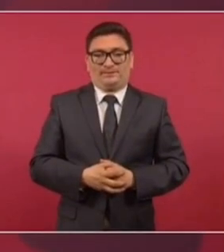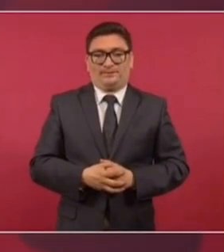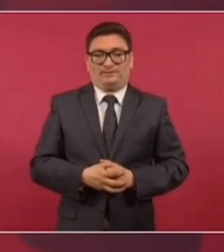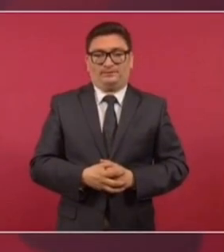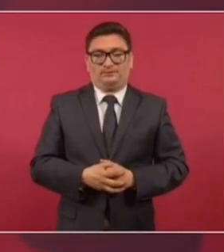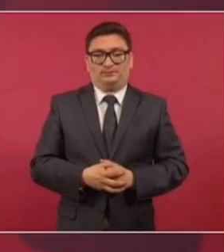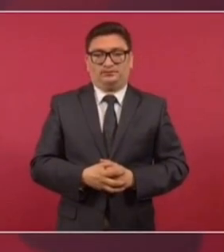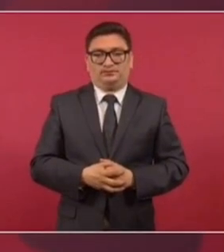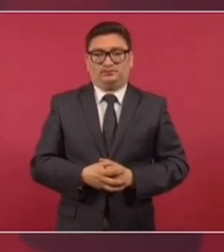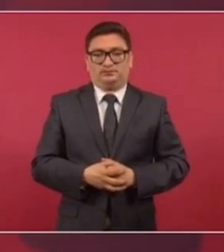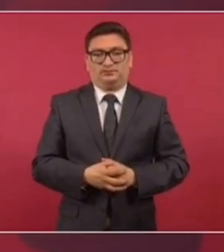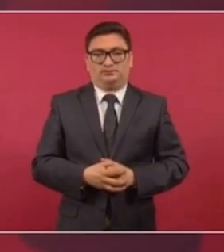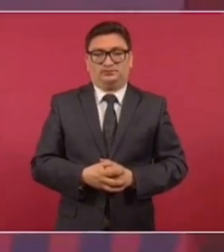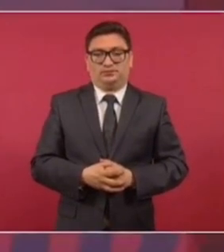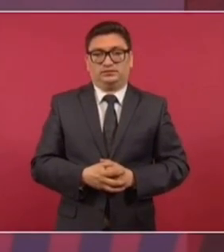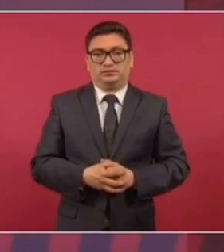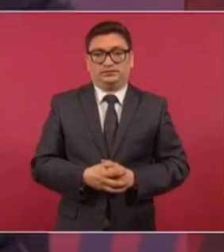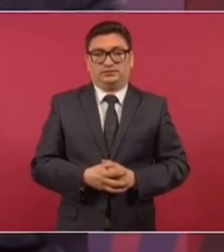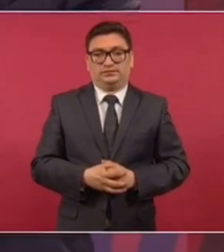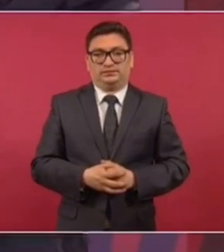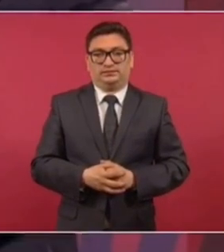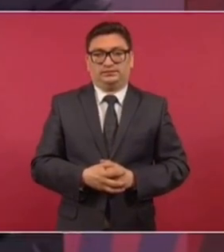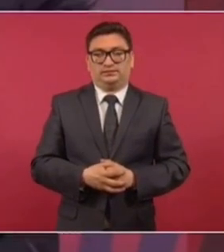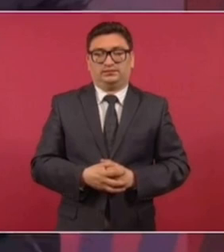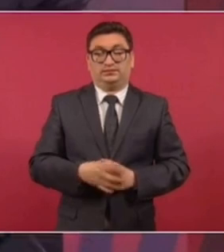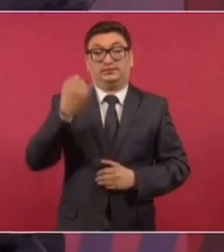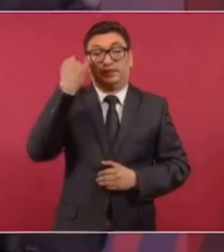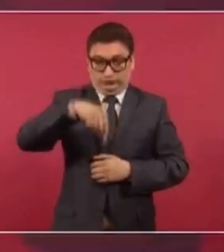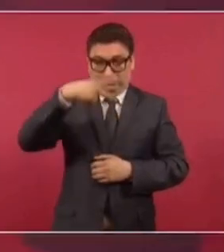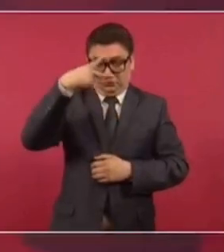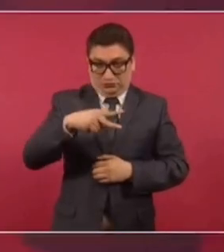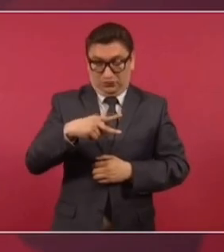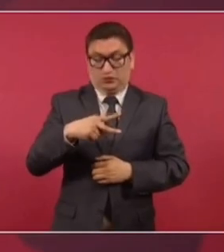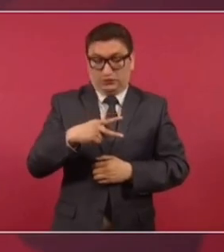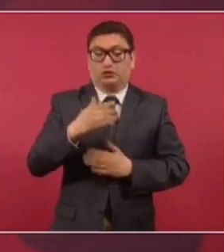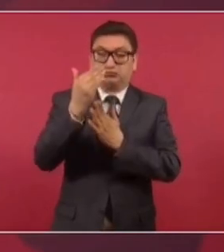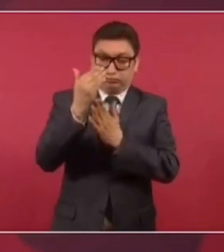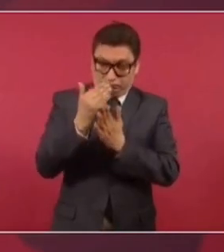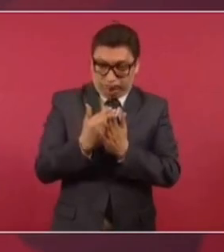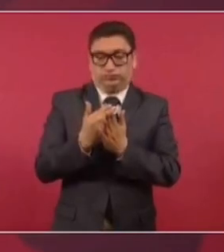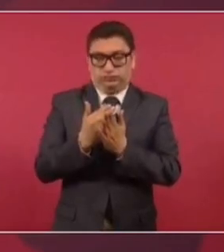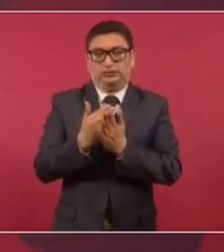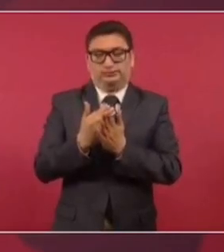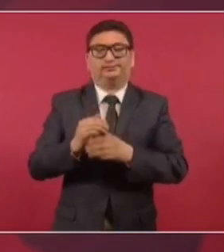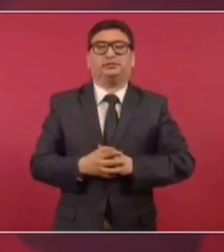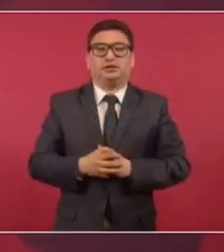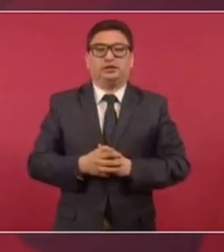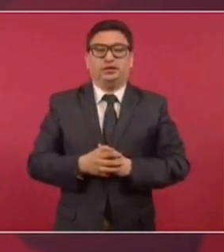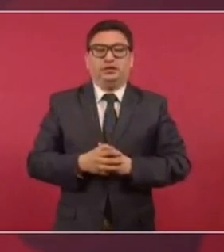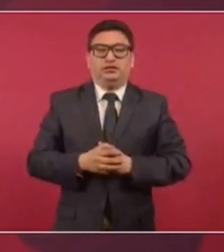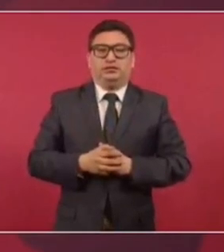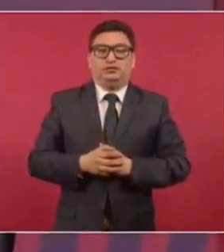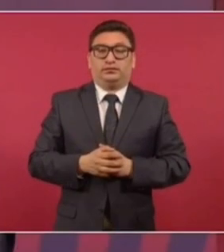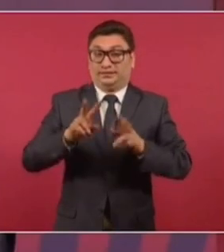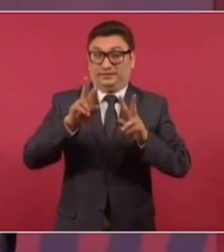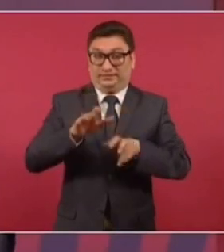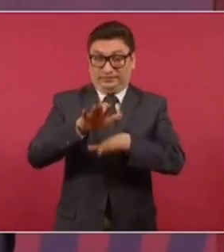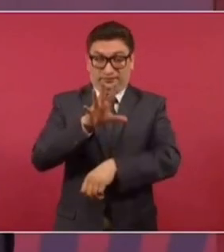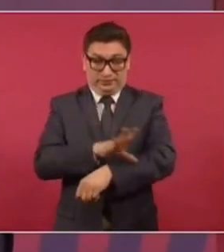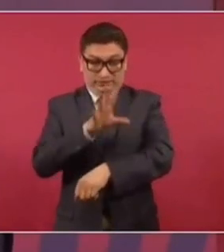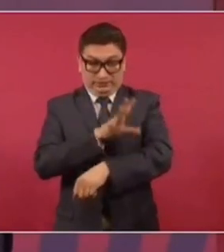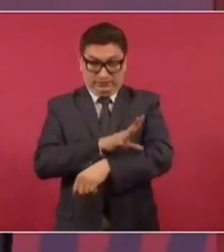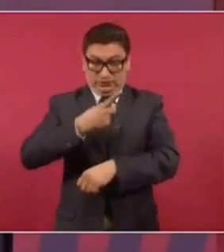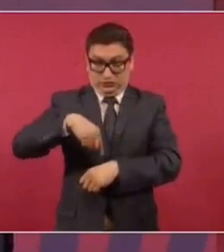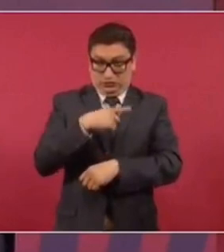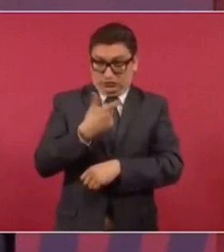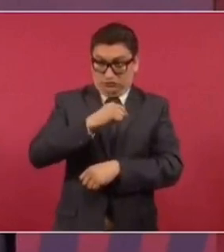emparejaba con el predominio de la corrupción y en el caso de todo lo que significa el sector energético, nuestra